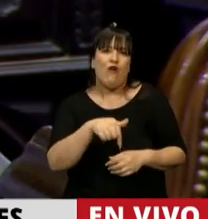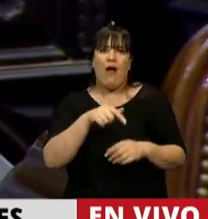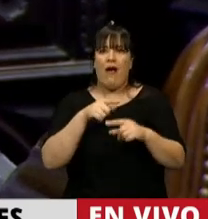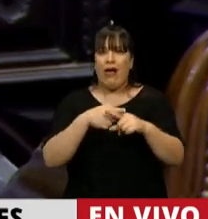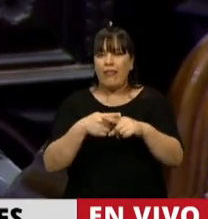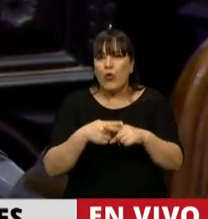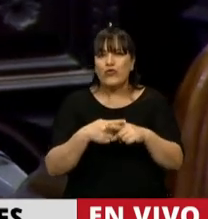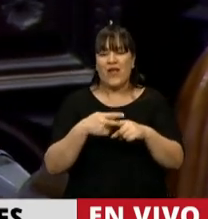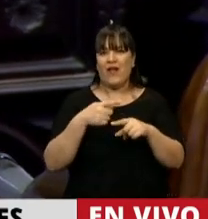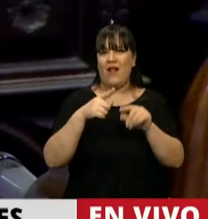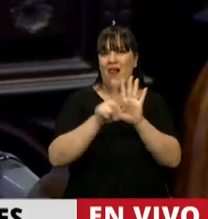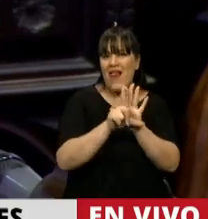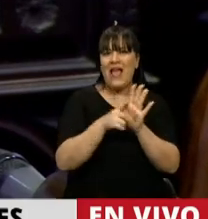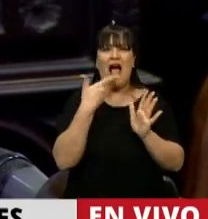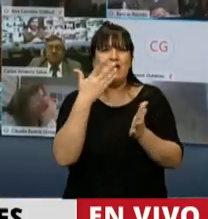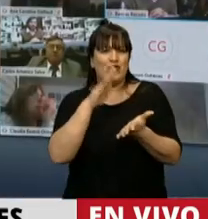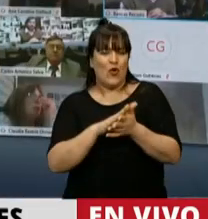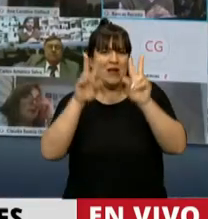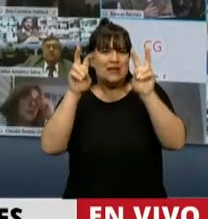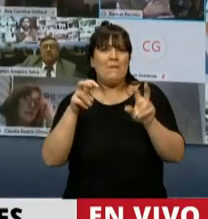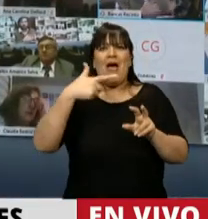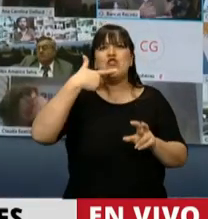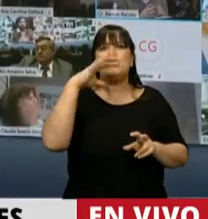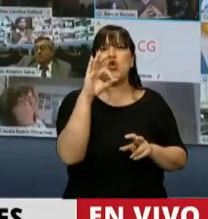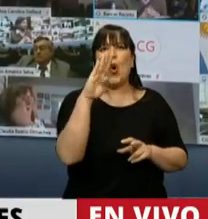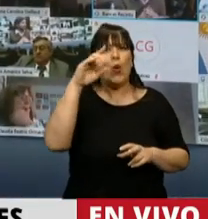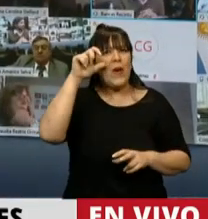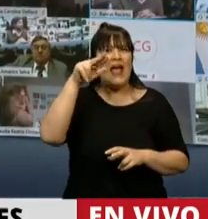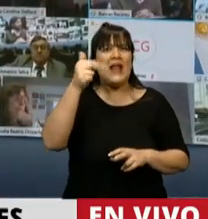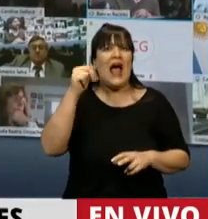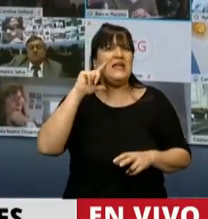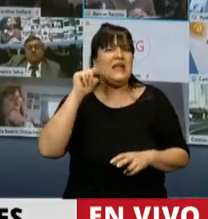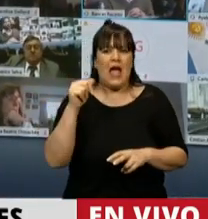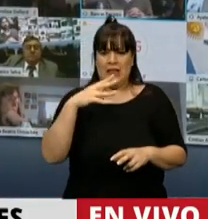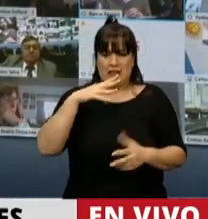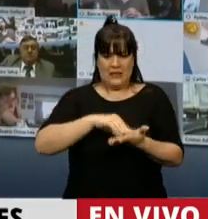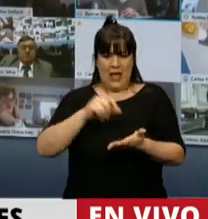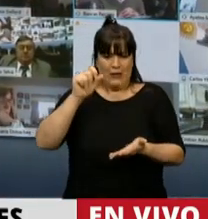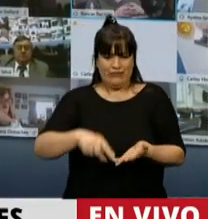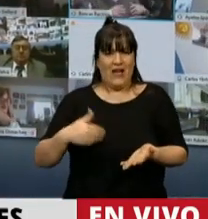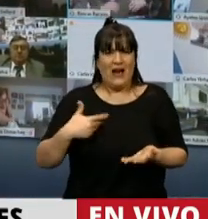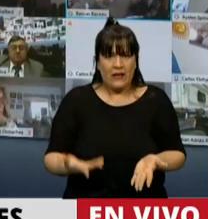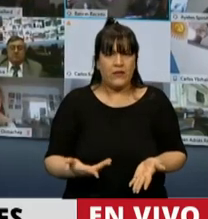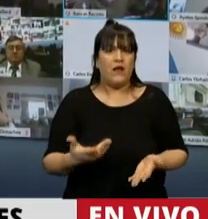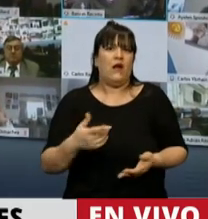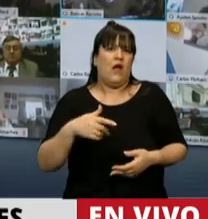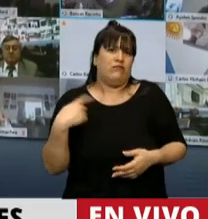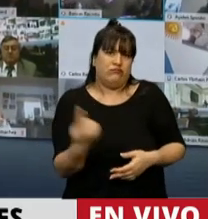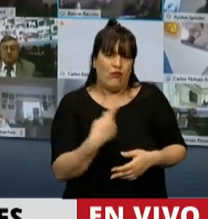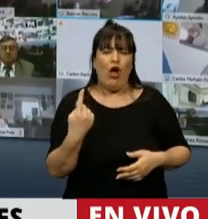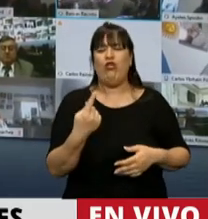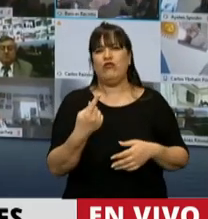esta ley o hablar de soberanía en una jornada donde se ha hecho una enorme sesión de soberanía con lo que